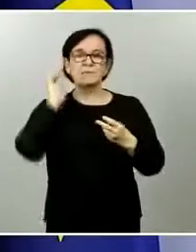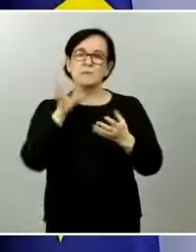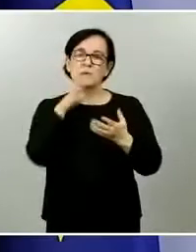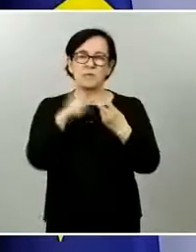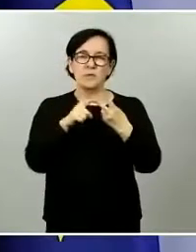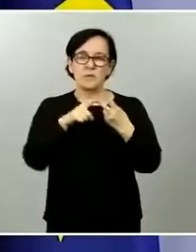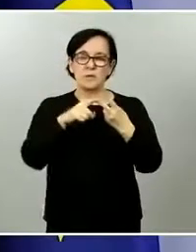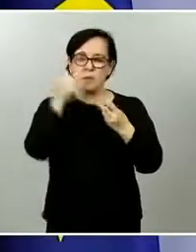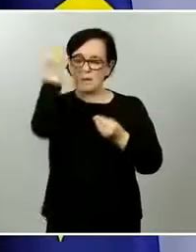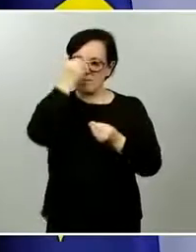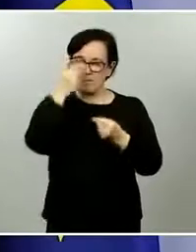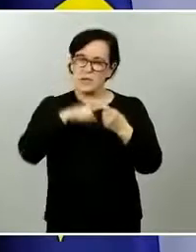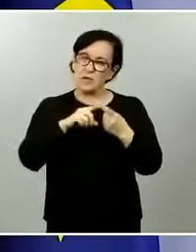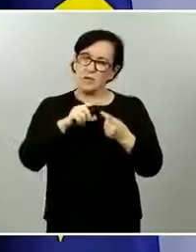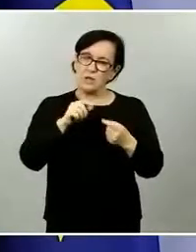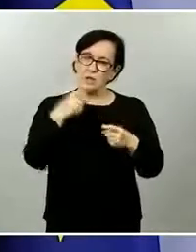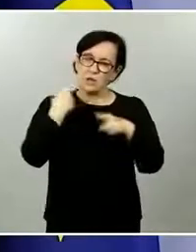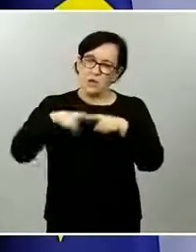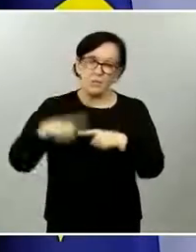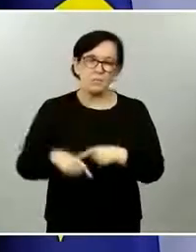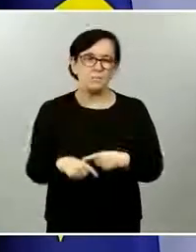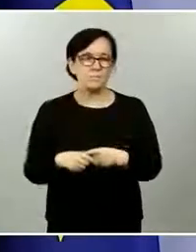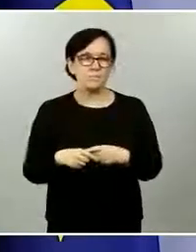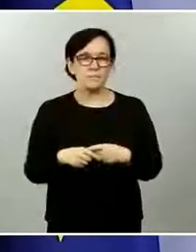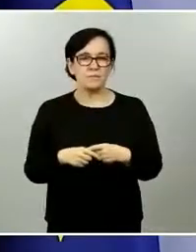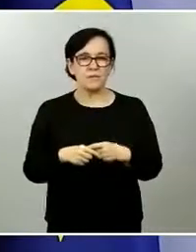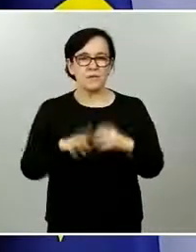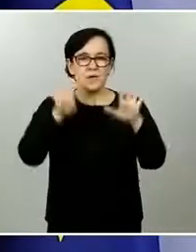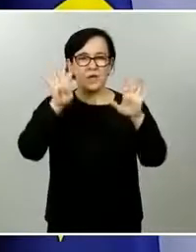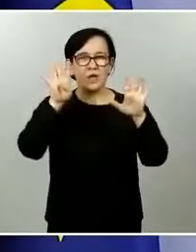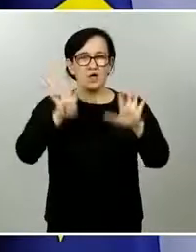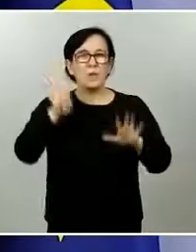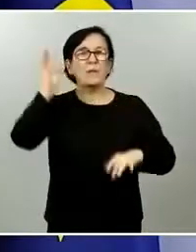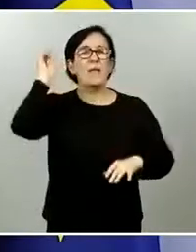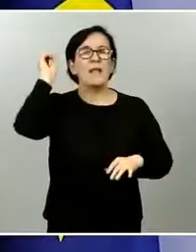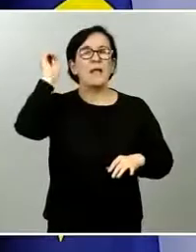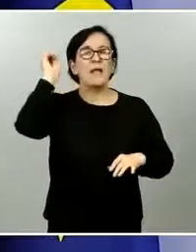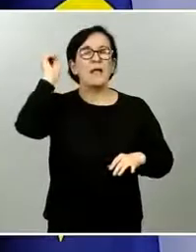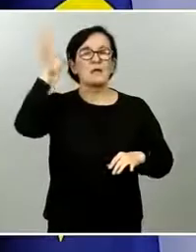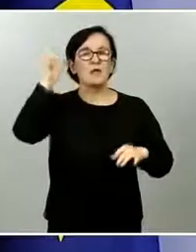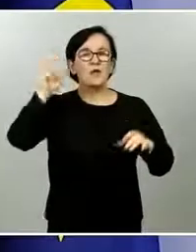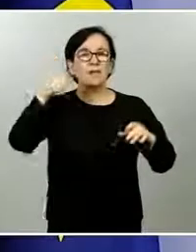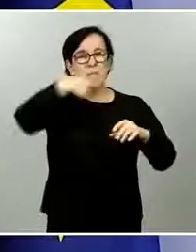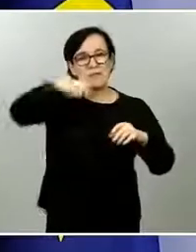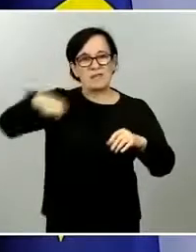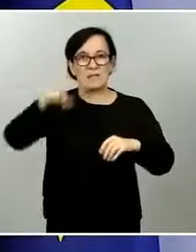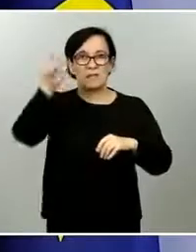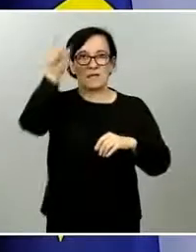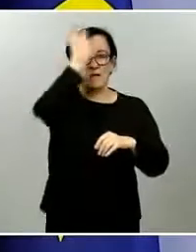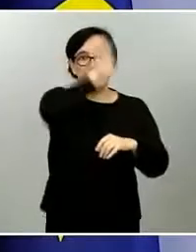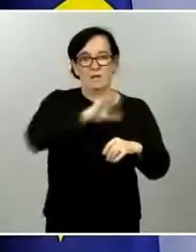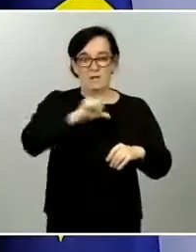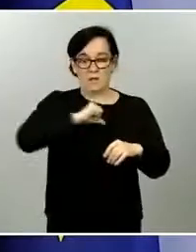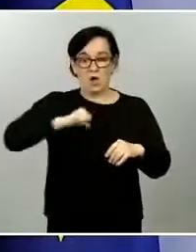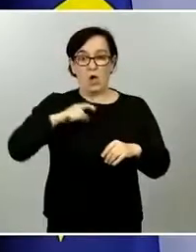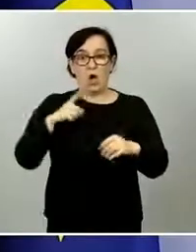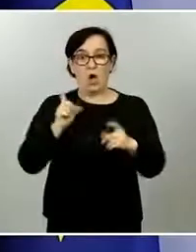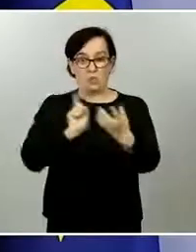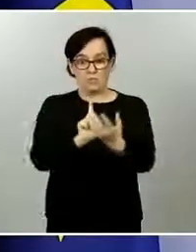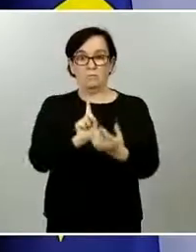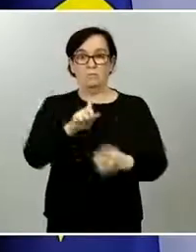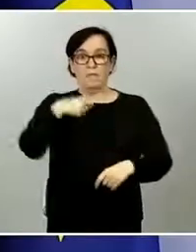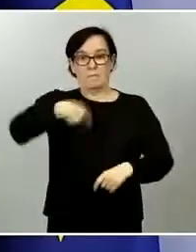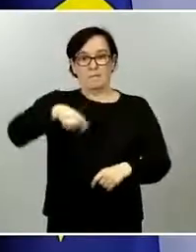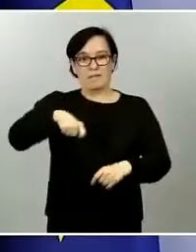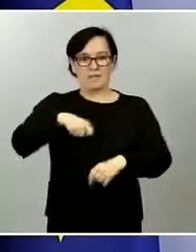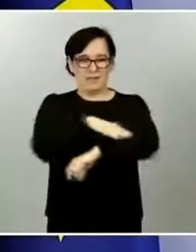cogobernanza que nos hemos dado todos juntos. La segunda cuestión que quería compartir con ustedes, hace referencia a algunas consideraciones